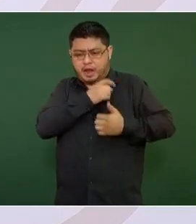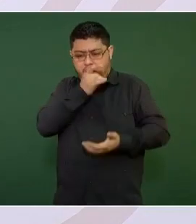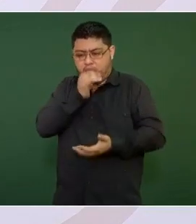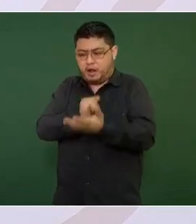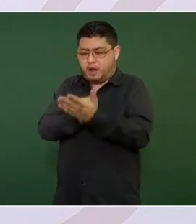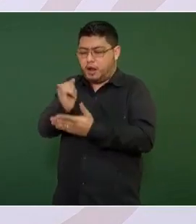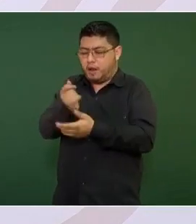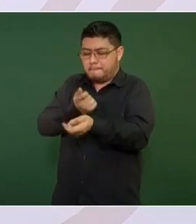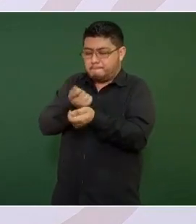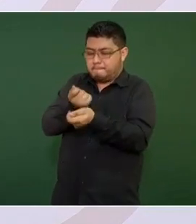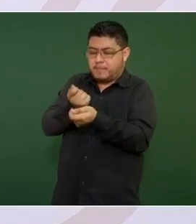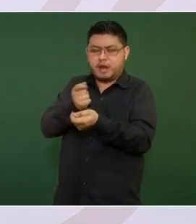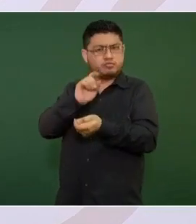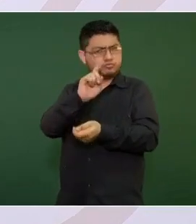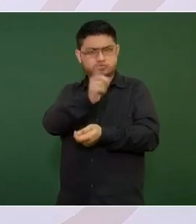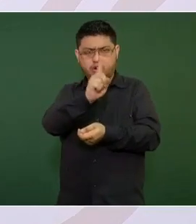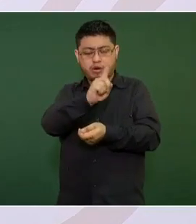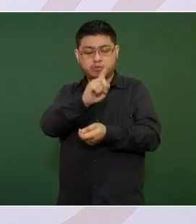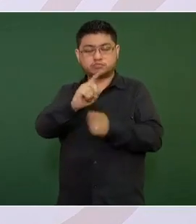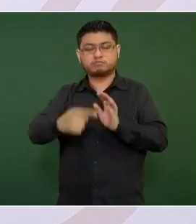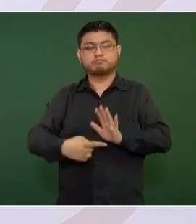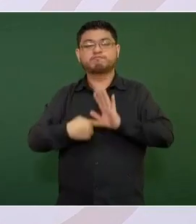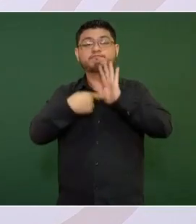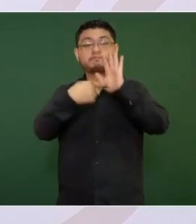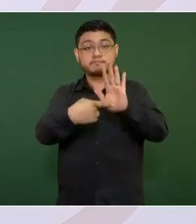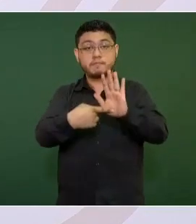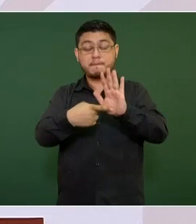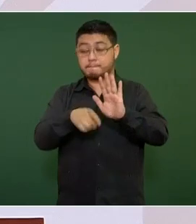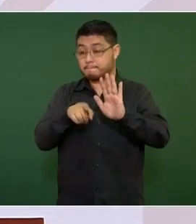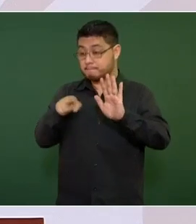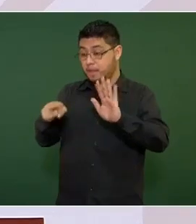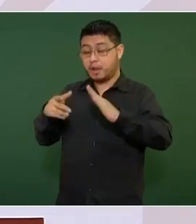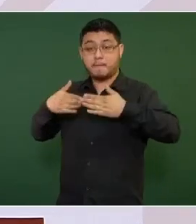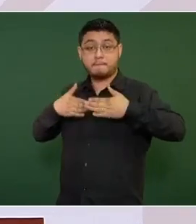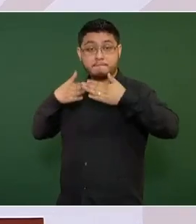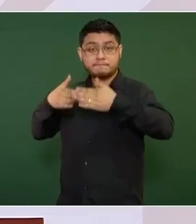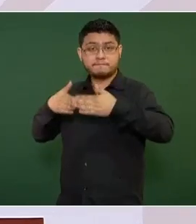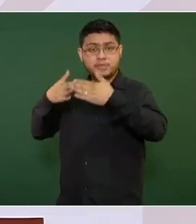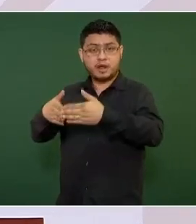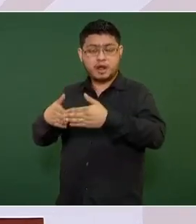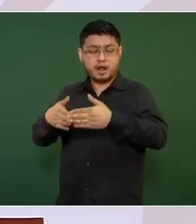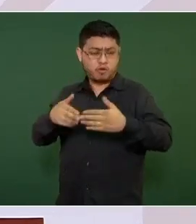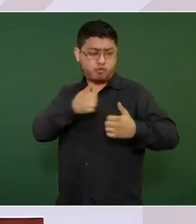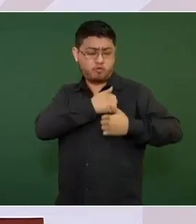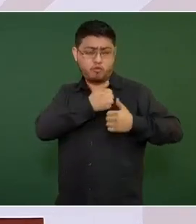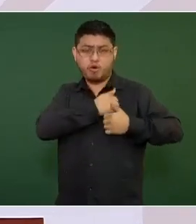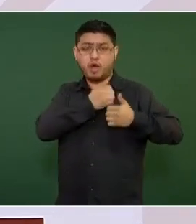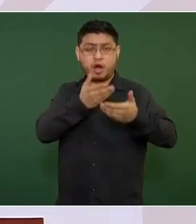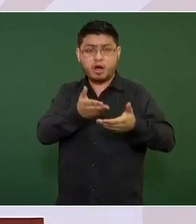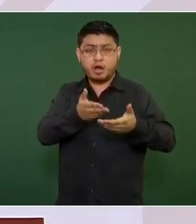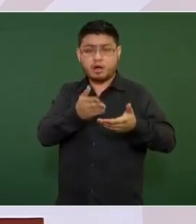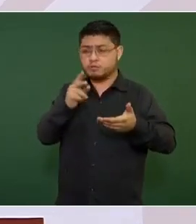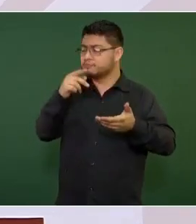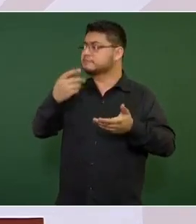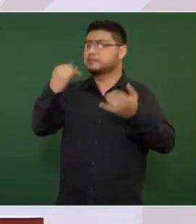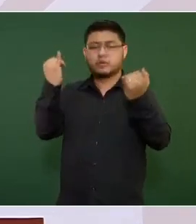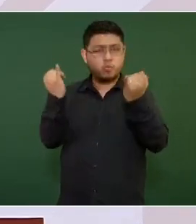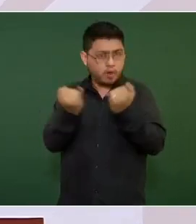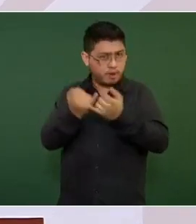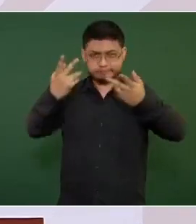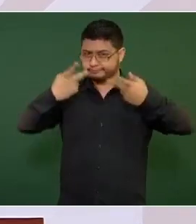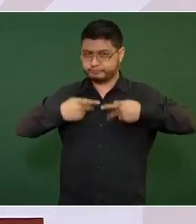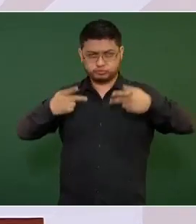de manifiesto que los marinos y los soldados son pueblo uniformado, servidores públicos,